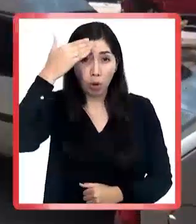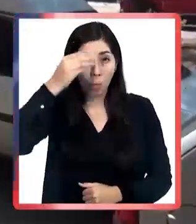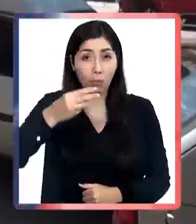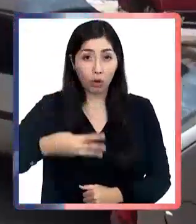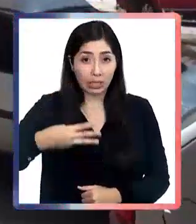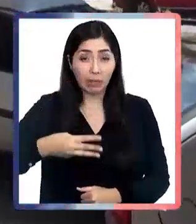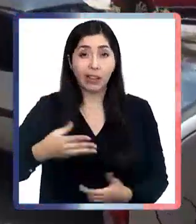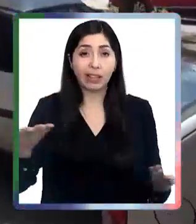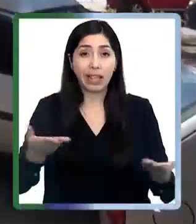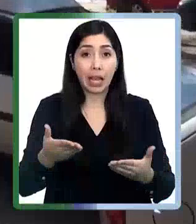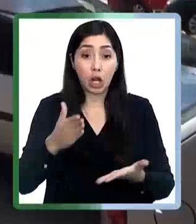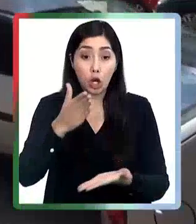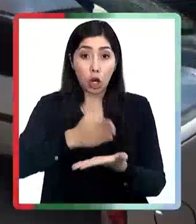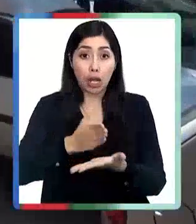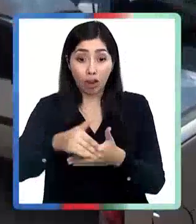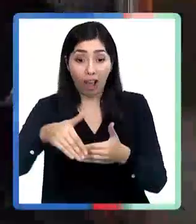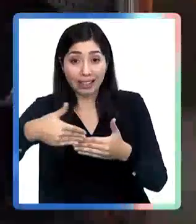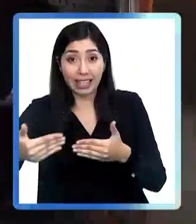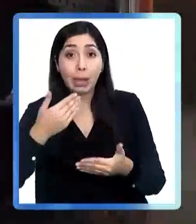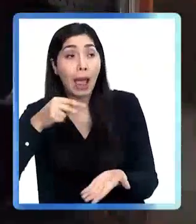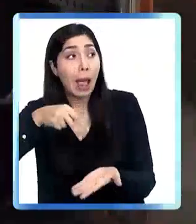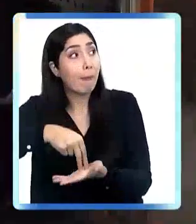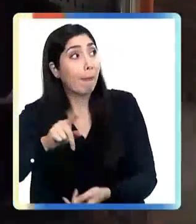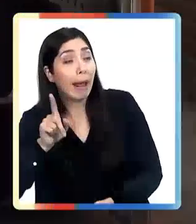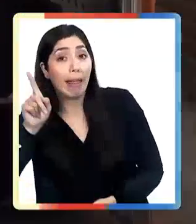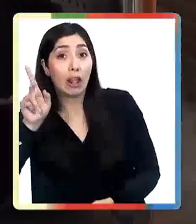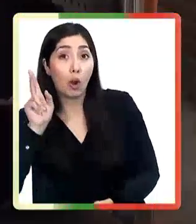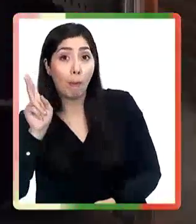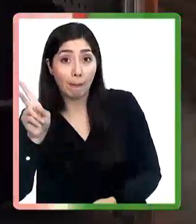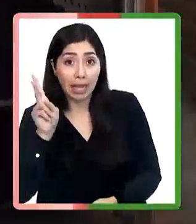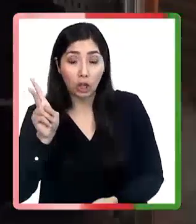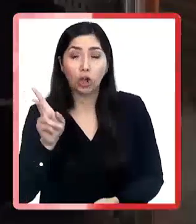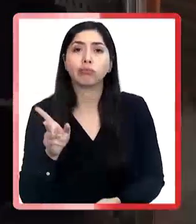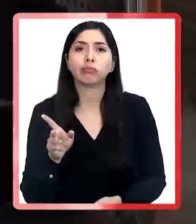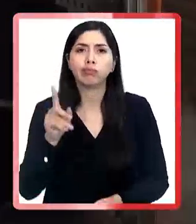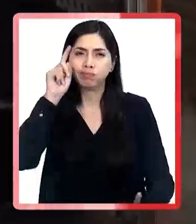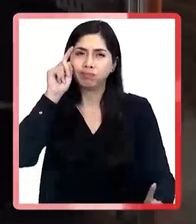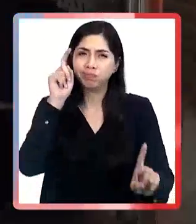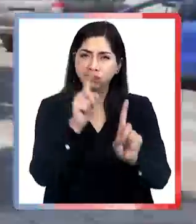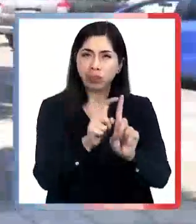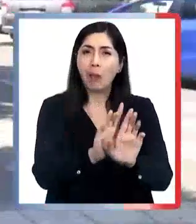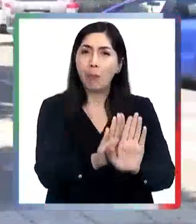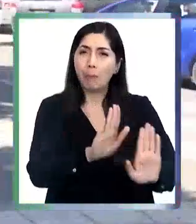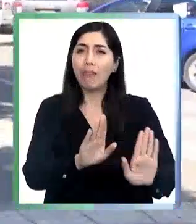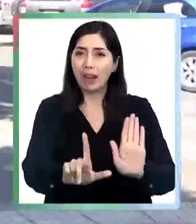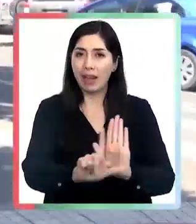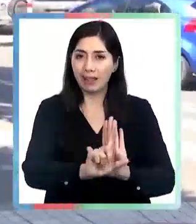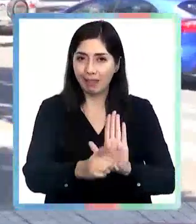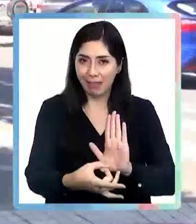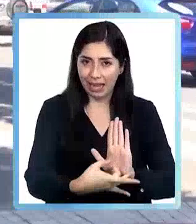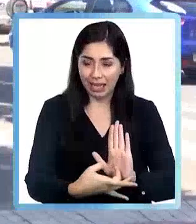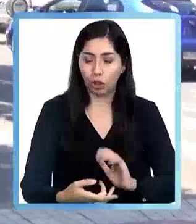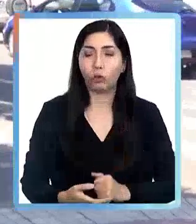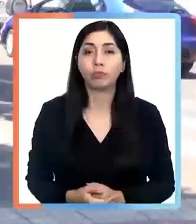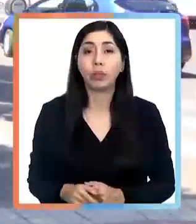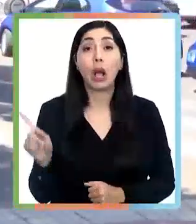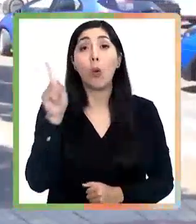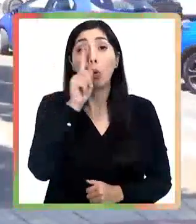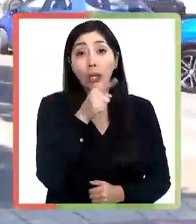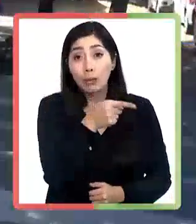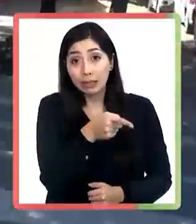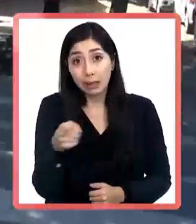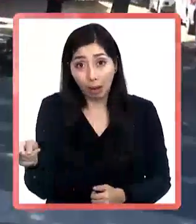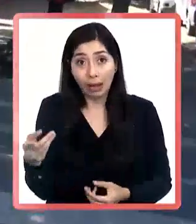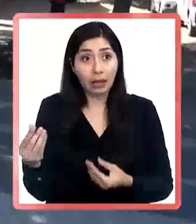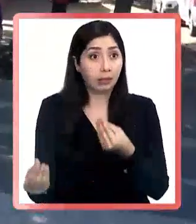es a la salida de los colegios, especialmente en paraderos, por lo que se pondrá el mayor énfasis en prevenir los delitos. Lamentablemente, lo que ha ocurrido en últimas semanas,